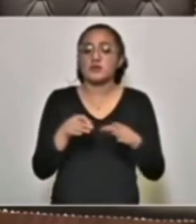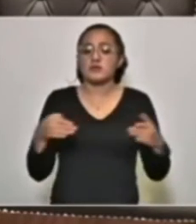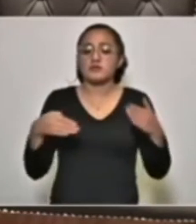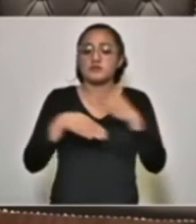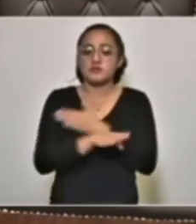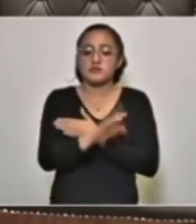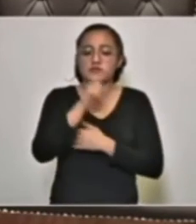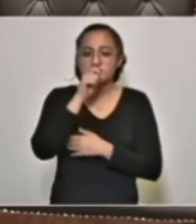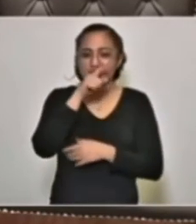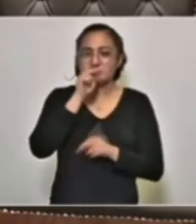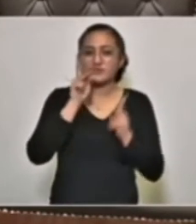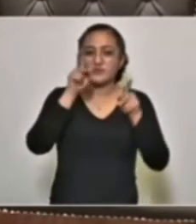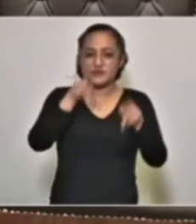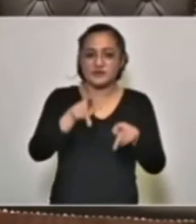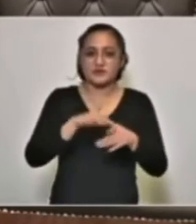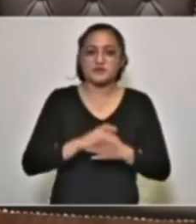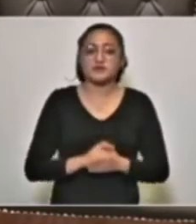viaducto Juárez-Cerdán, como se le conoce. Encontramos...